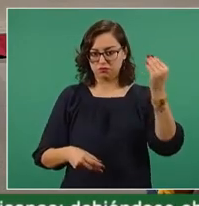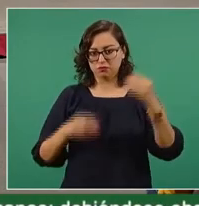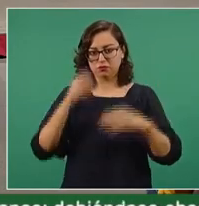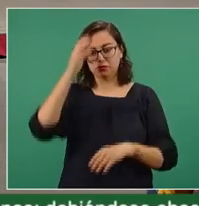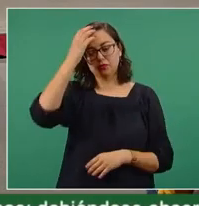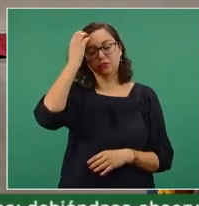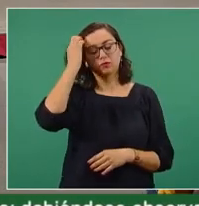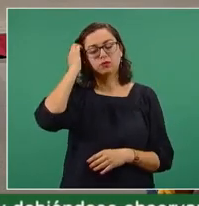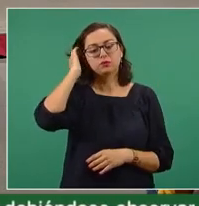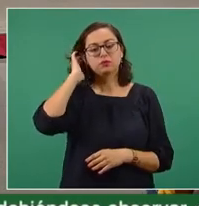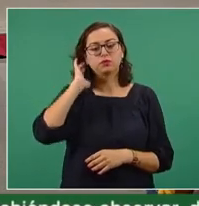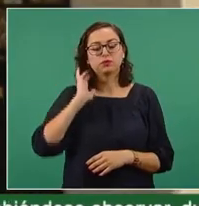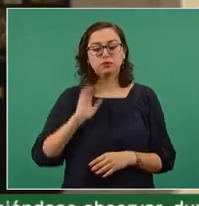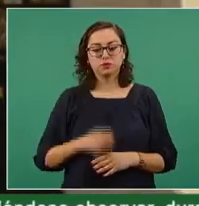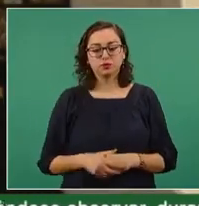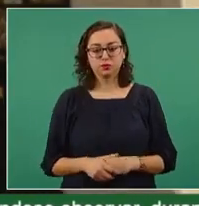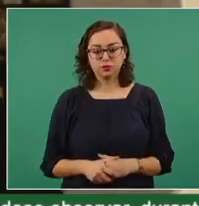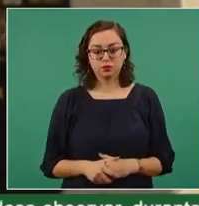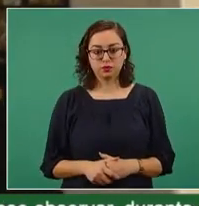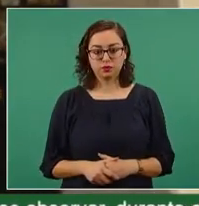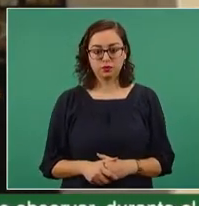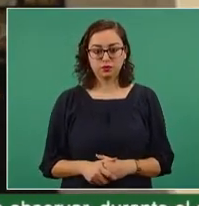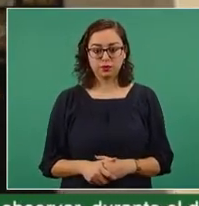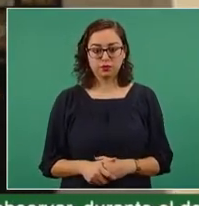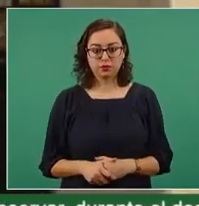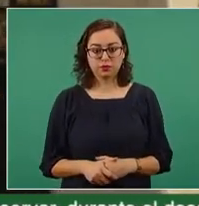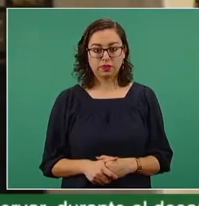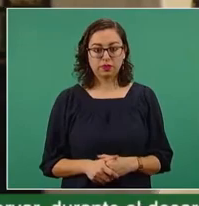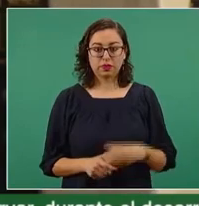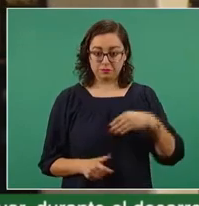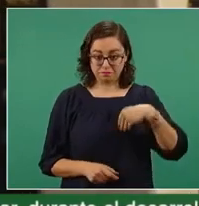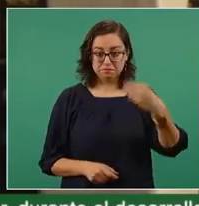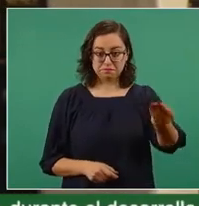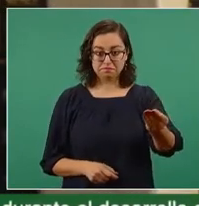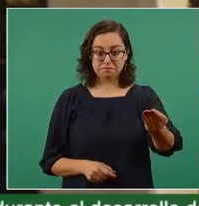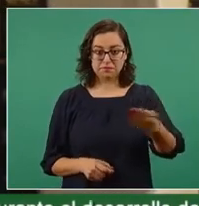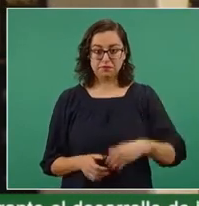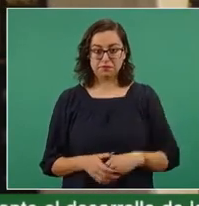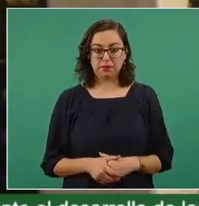Si gusta, se lo hago llegar presente para que lo conozca.